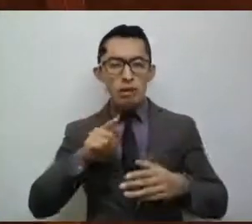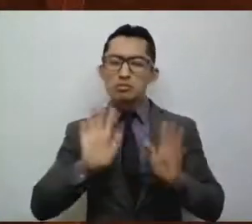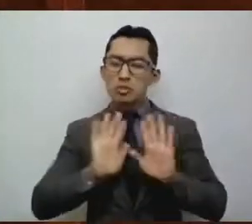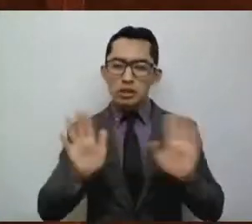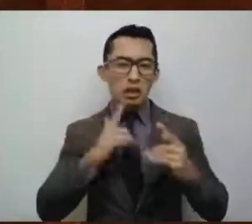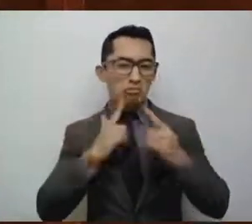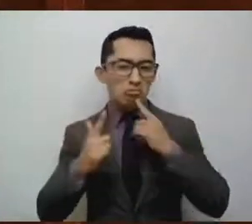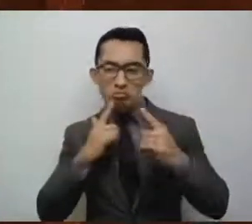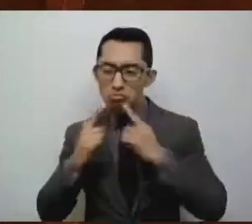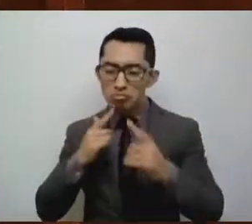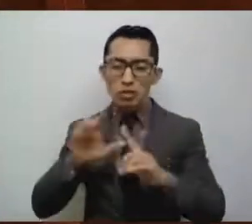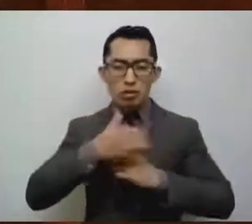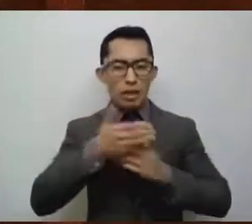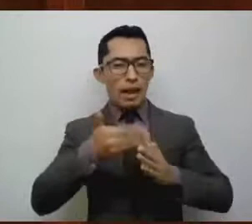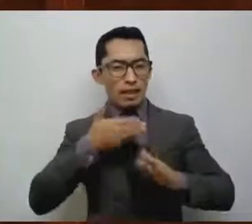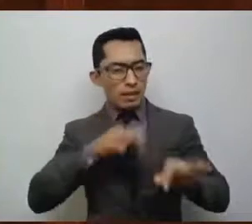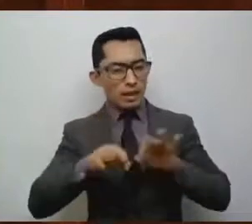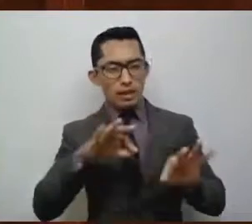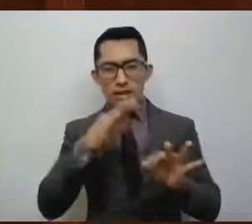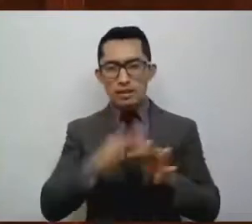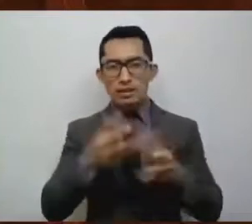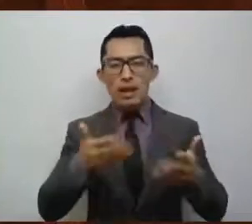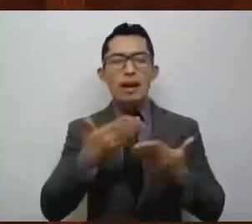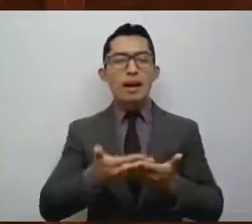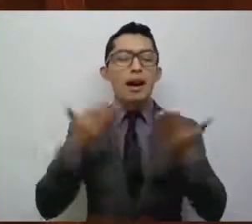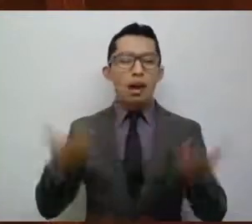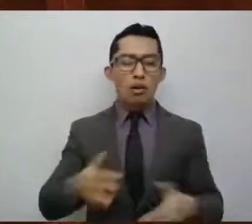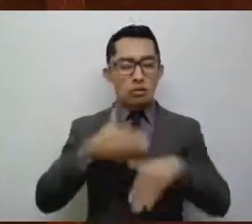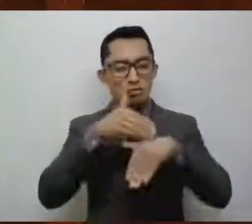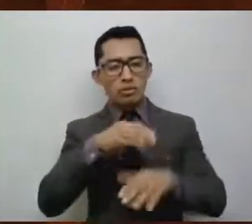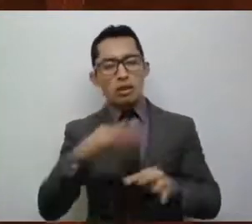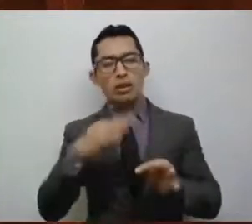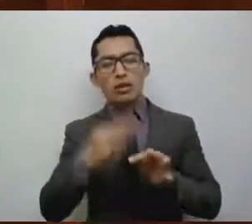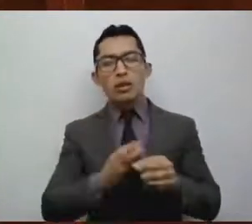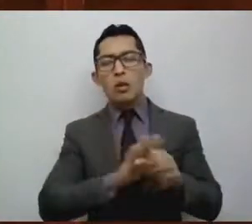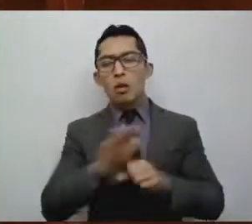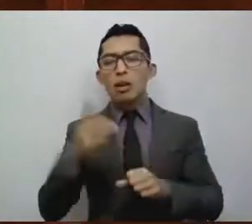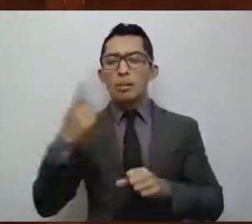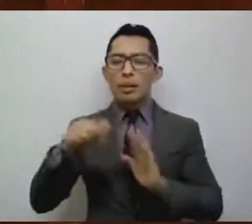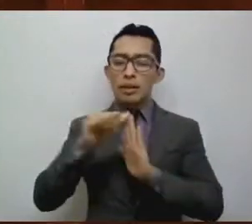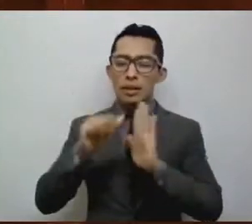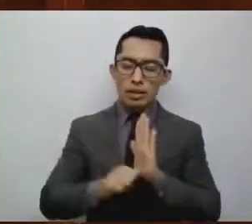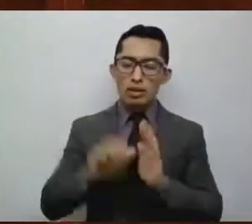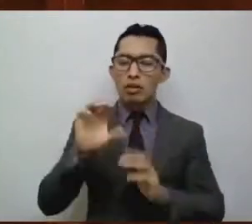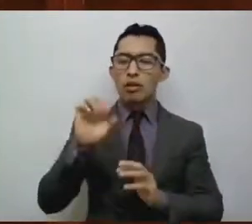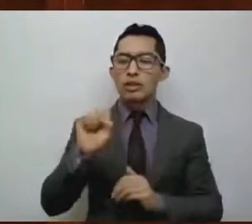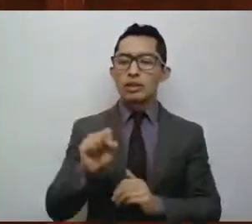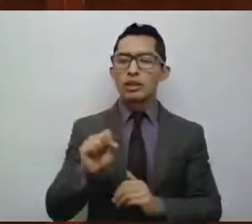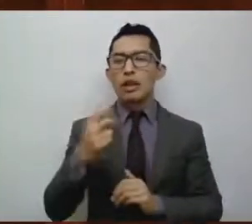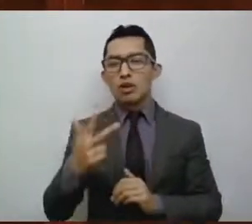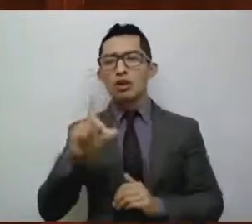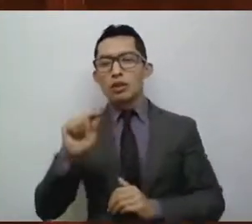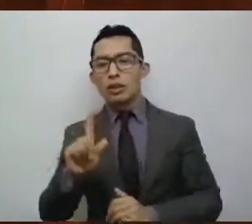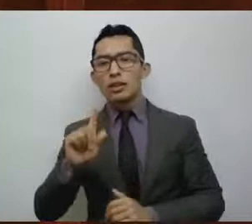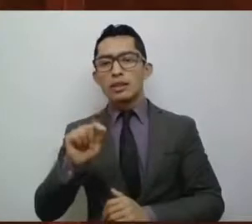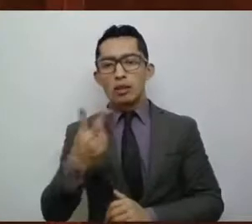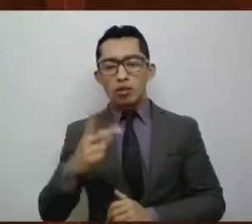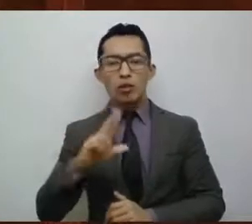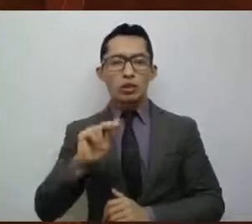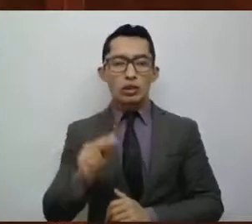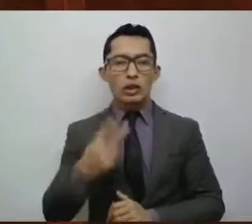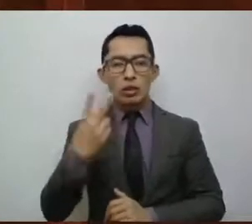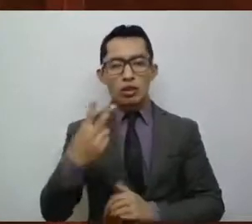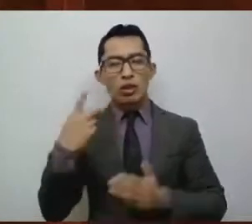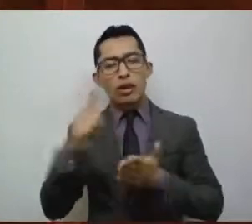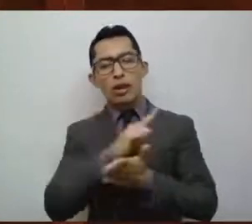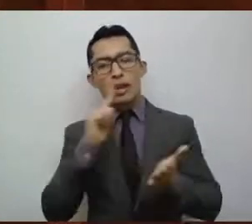en la Comisión Legislativa, nos permitimos con fundamento en los dispuestos en los artículos 68, 70, 72 y 82 de